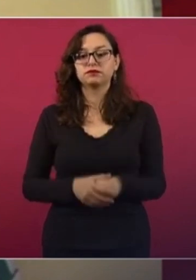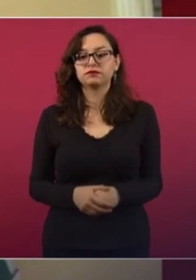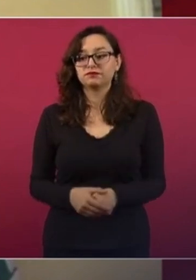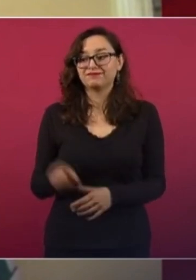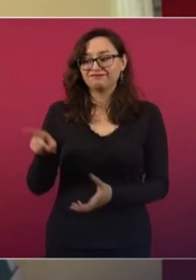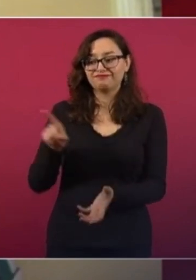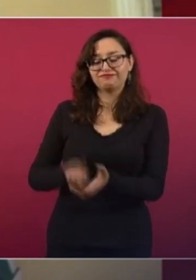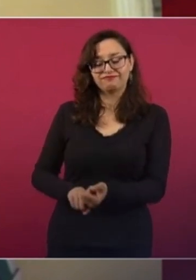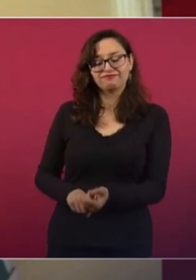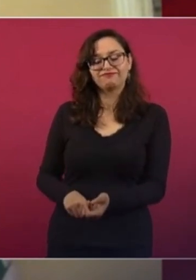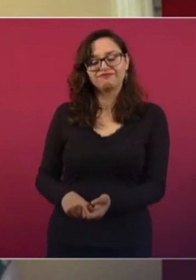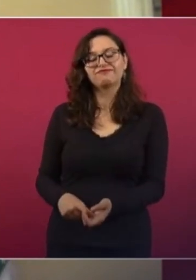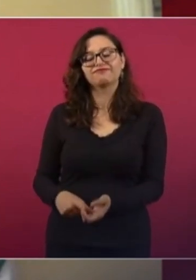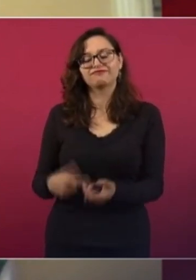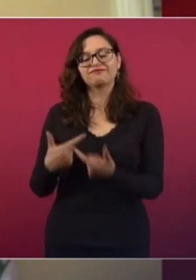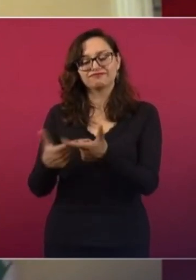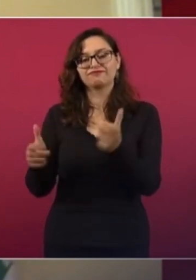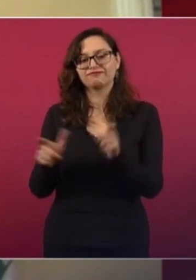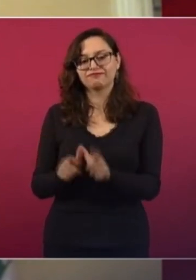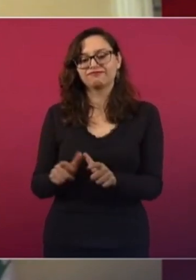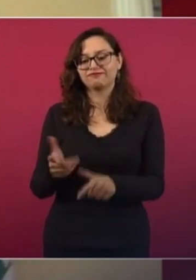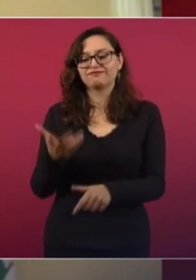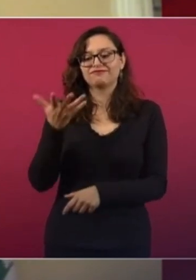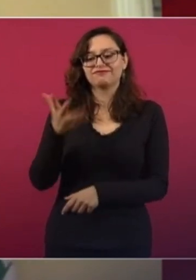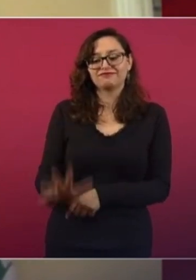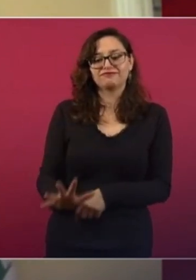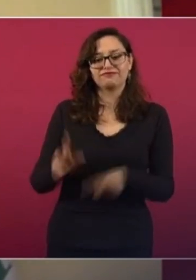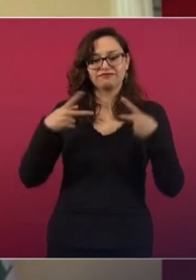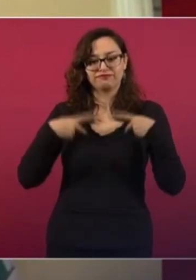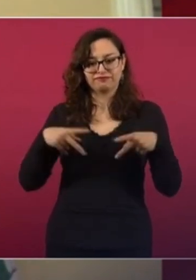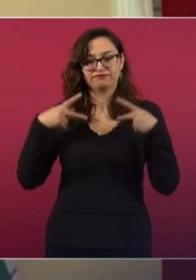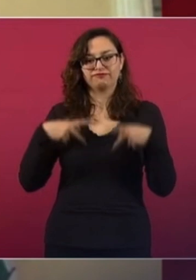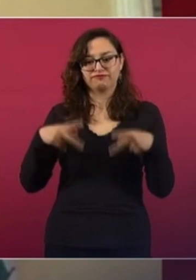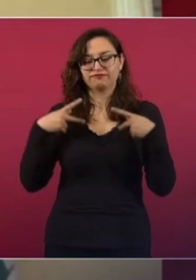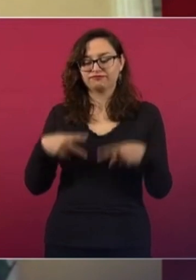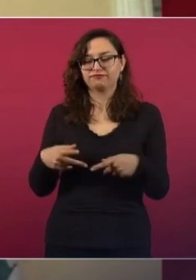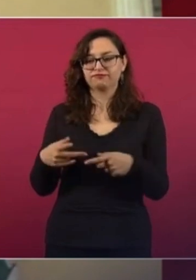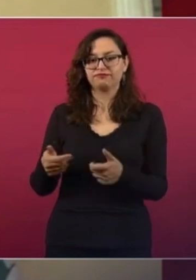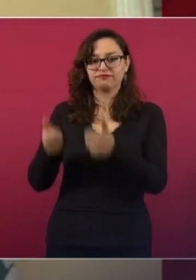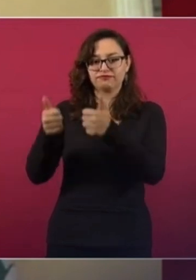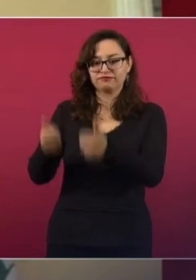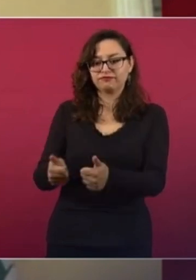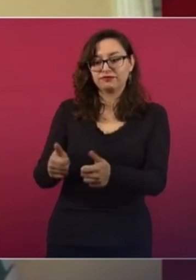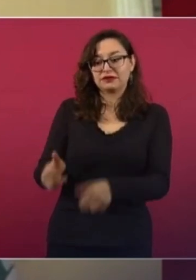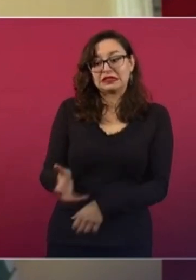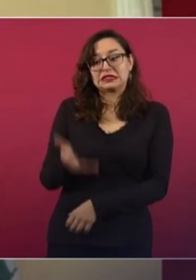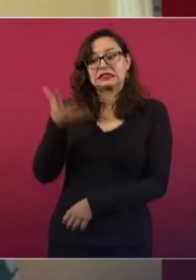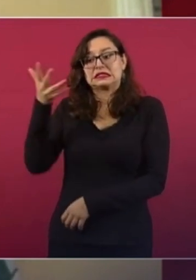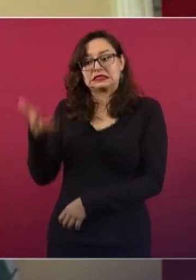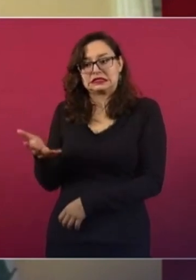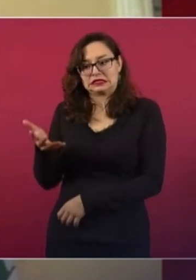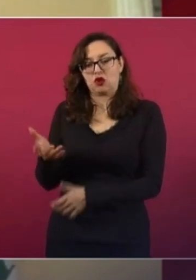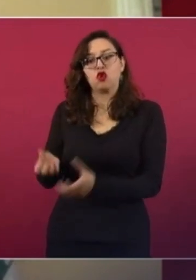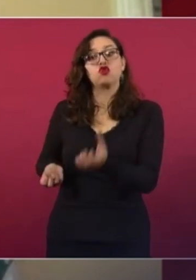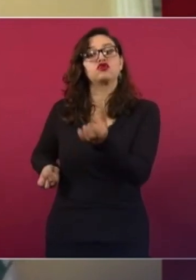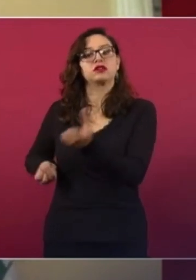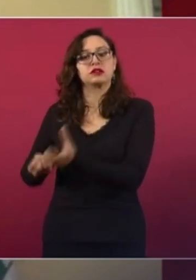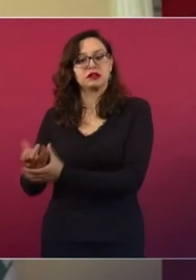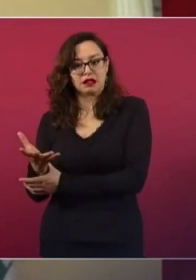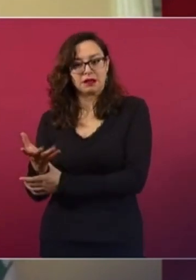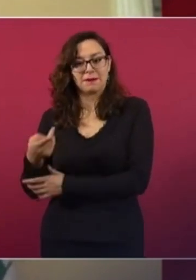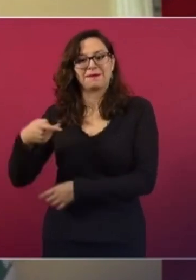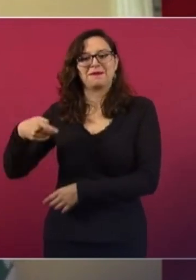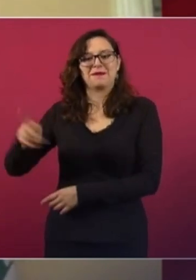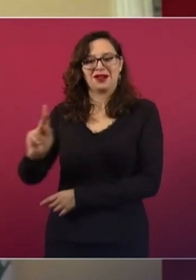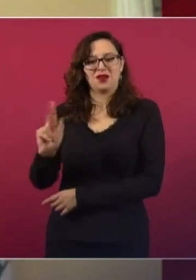mineros atrapados y 5 mineros lesionados mismos que lograron salir y